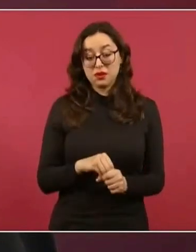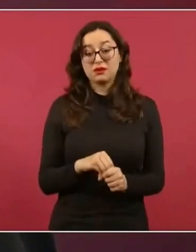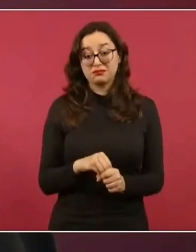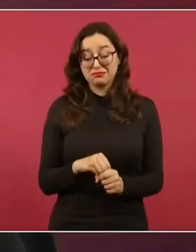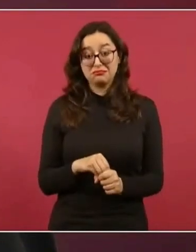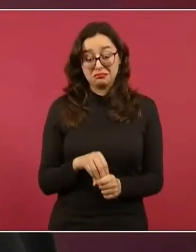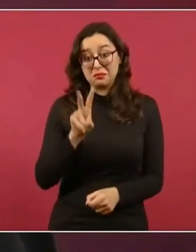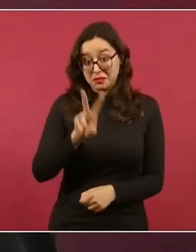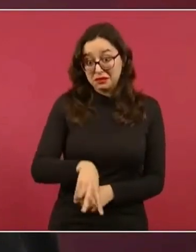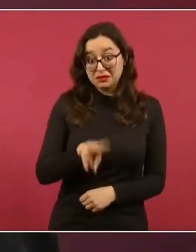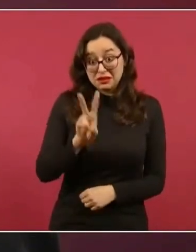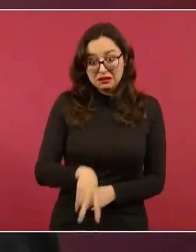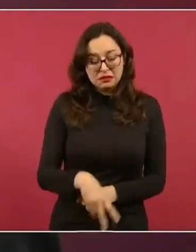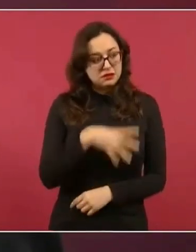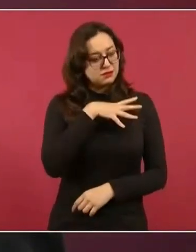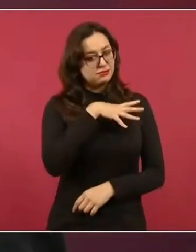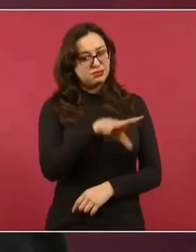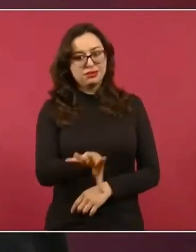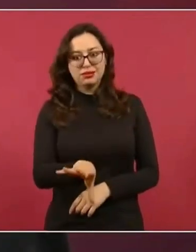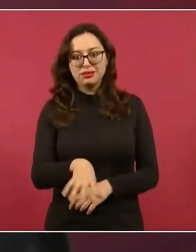la industria eléctrica, todo.